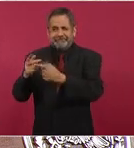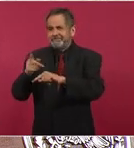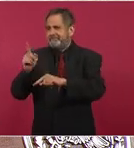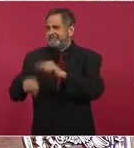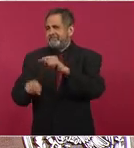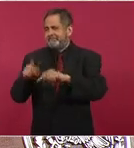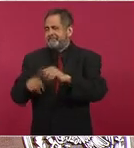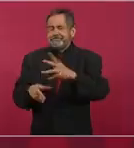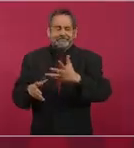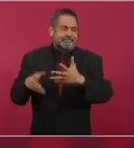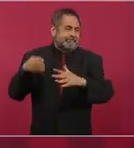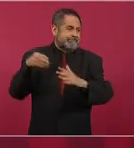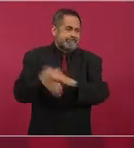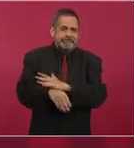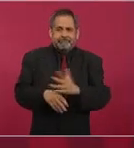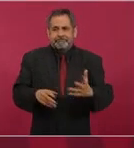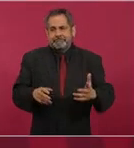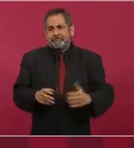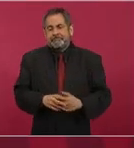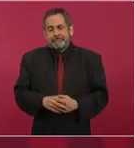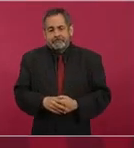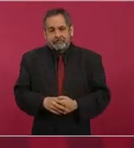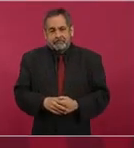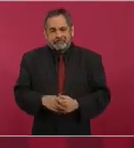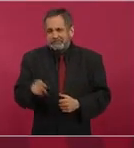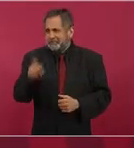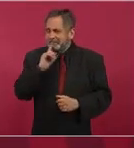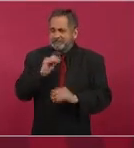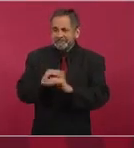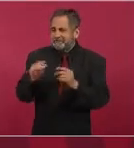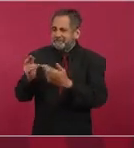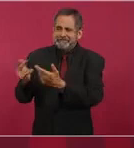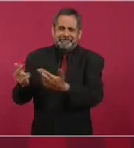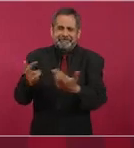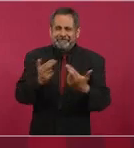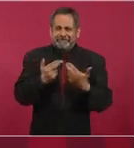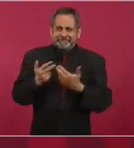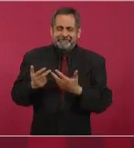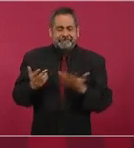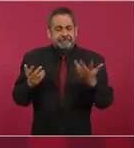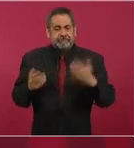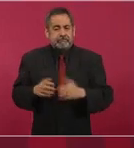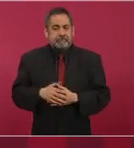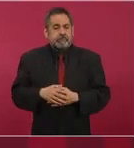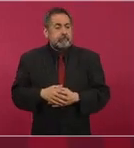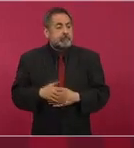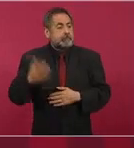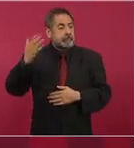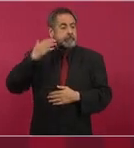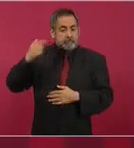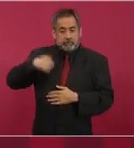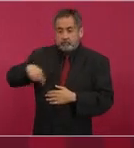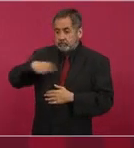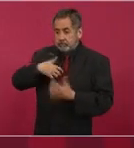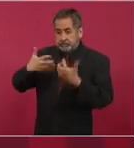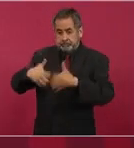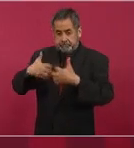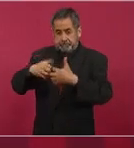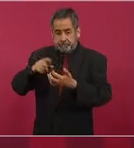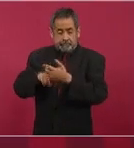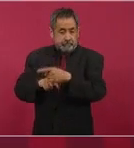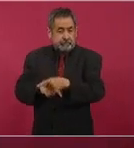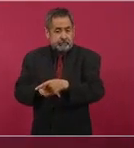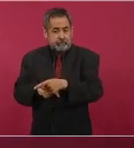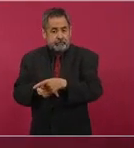petroquímica no dejaron nada teníamos una industria petroquímica